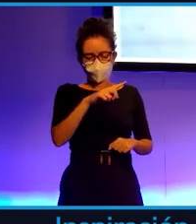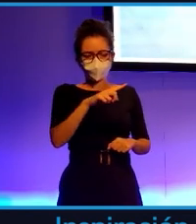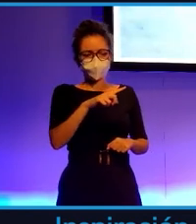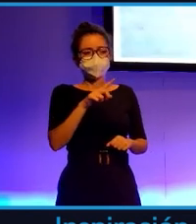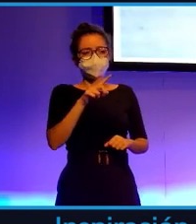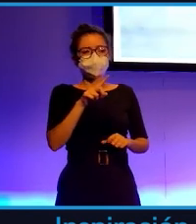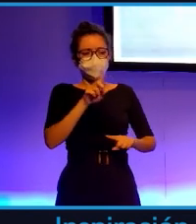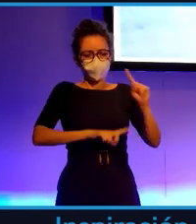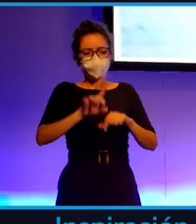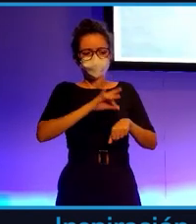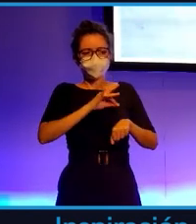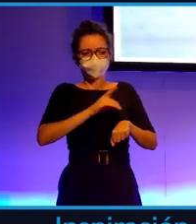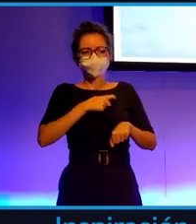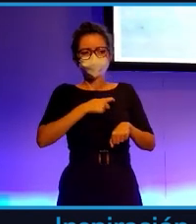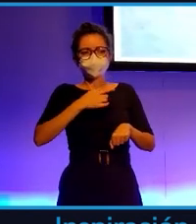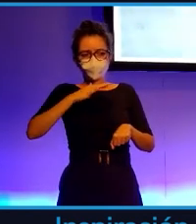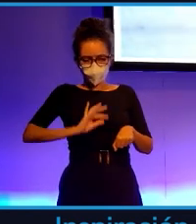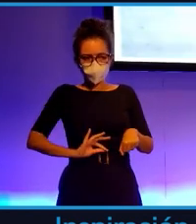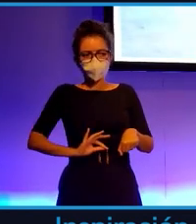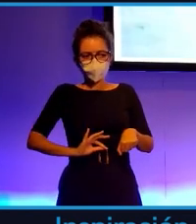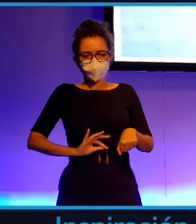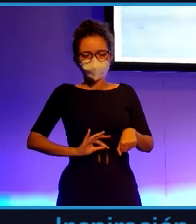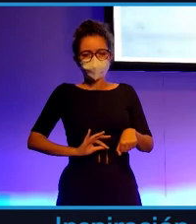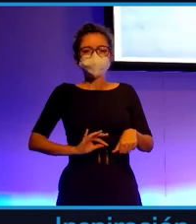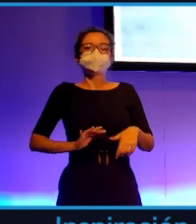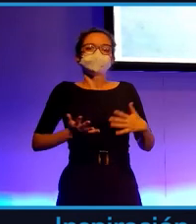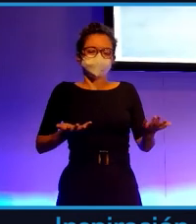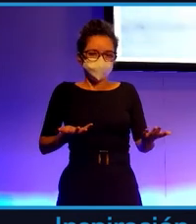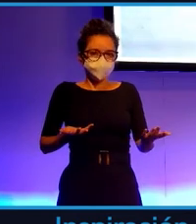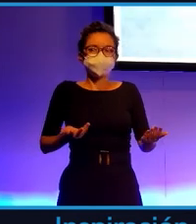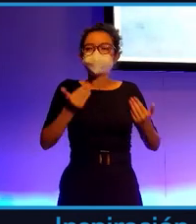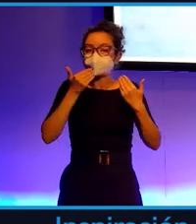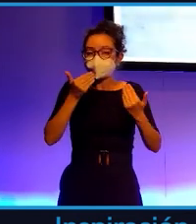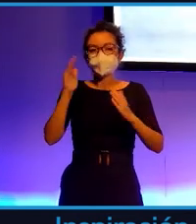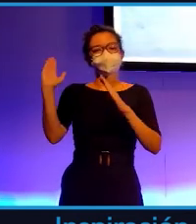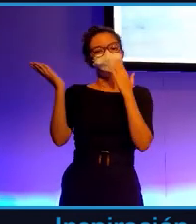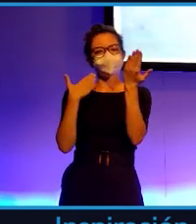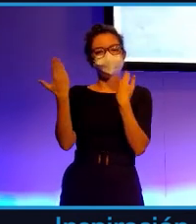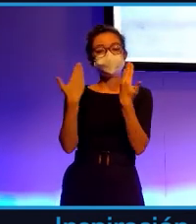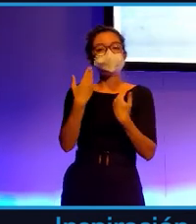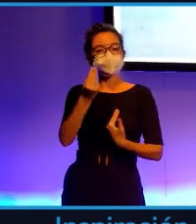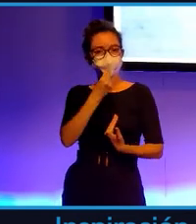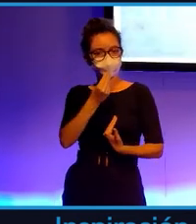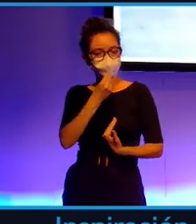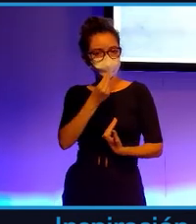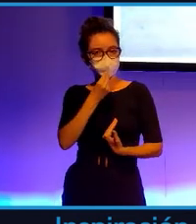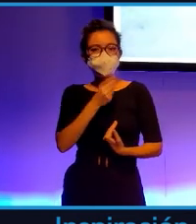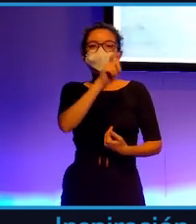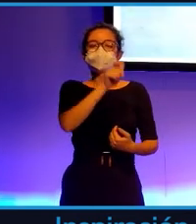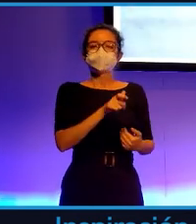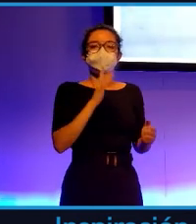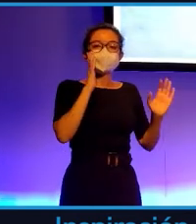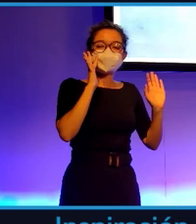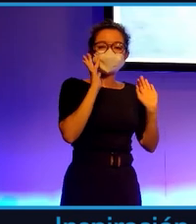padecer estas enfermedades, seremos capaces mediante una intervención nutricional de pasar de ser una persona de riesgo